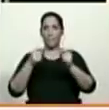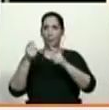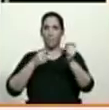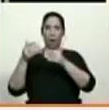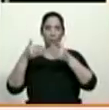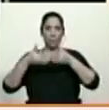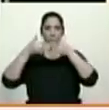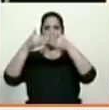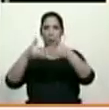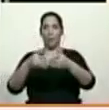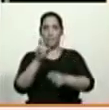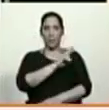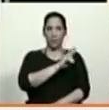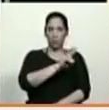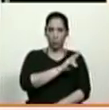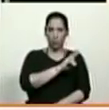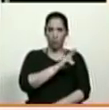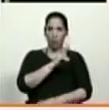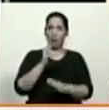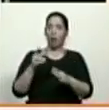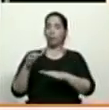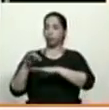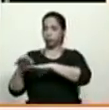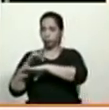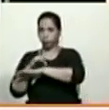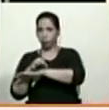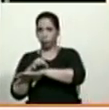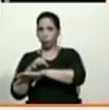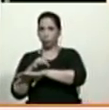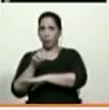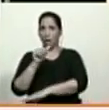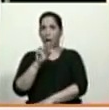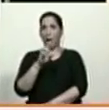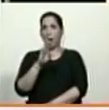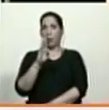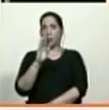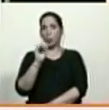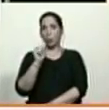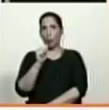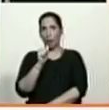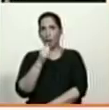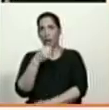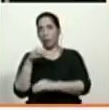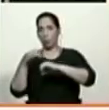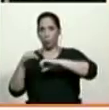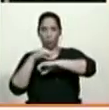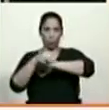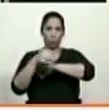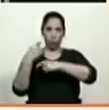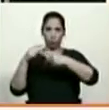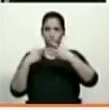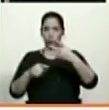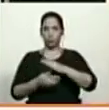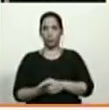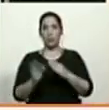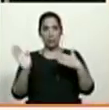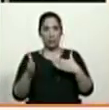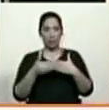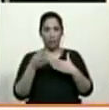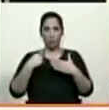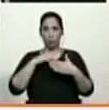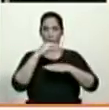entre Venezuela y las islas de Aruba, Curazao y Bonaire. En ese sentido quedan cerradas nuestras